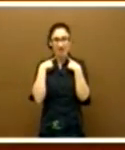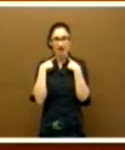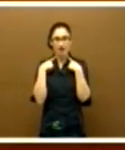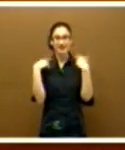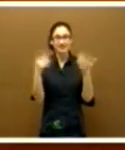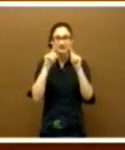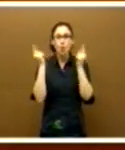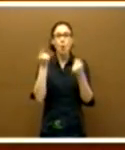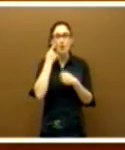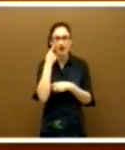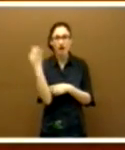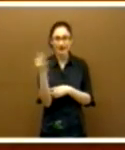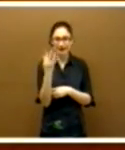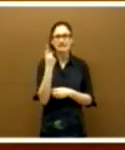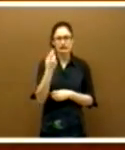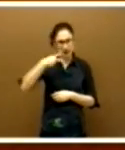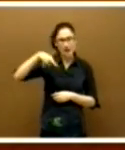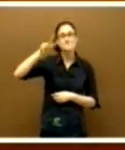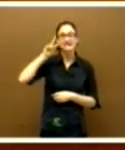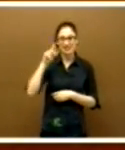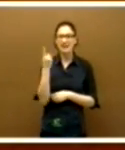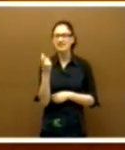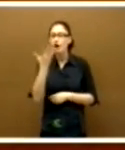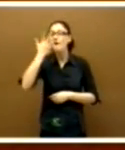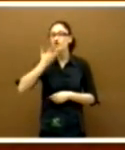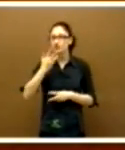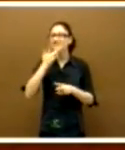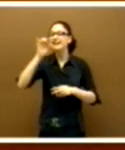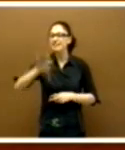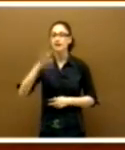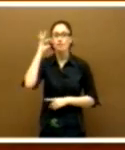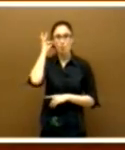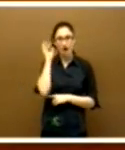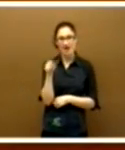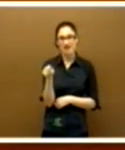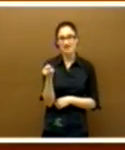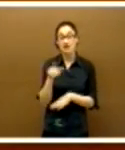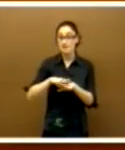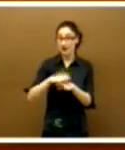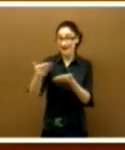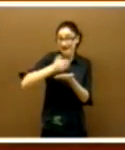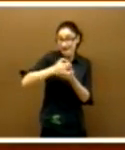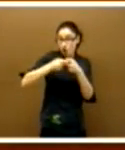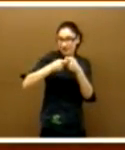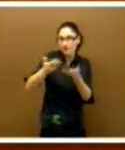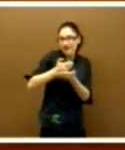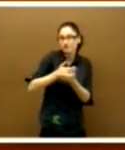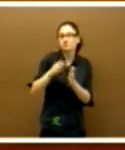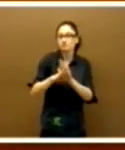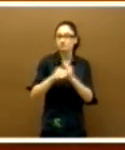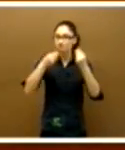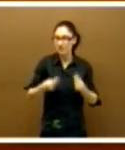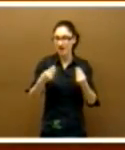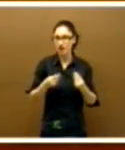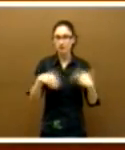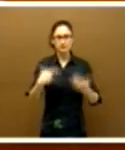descubrieron que necesitaban la experiencia y el conocimiento de las mujeres para mantener los beneficios de la cooperativa. Así